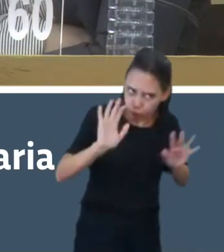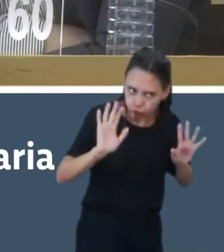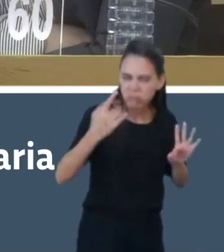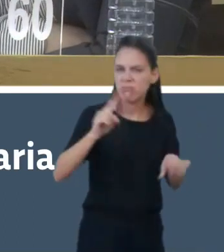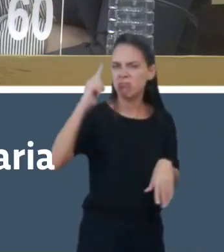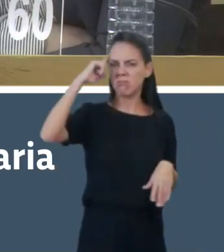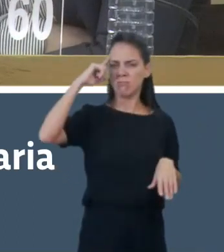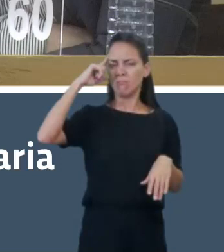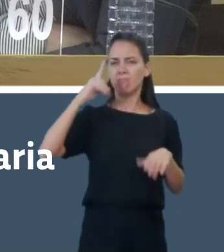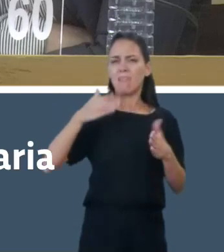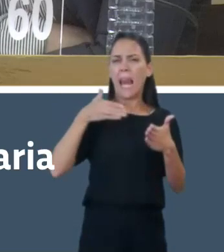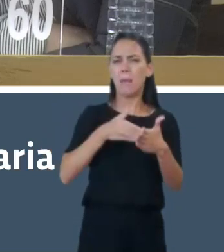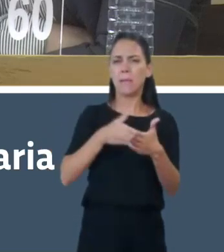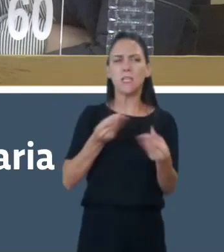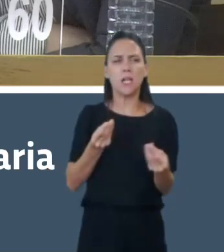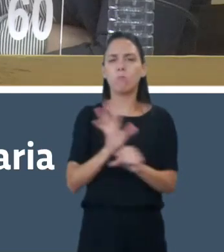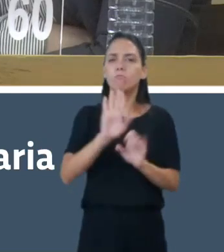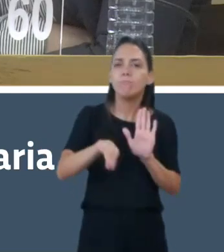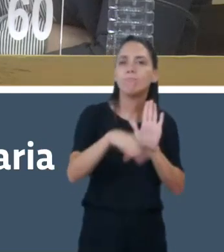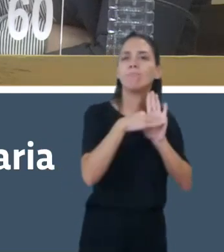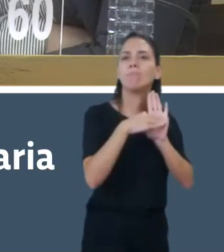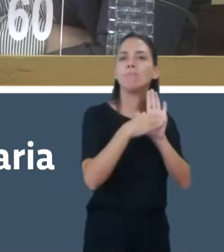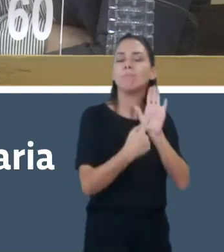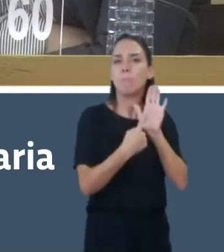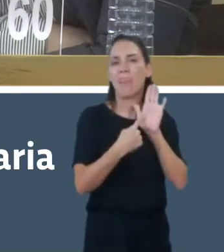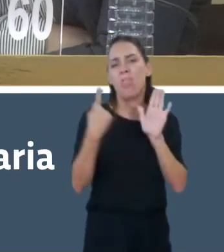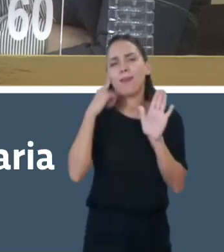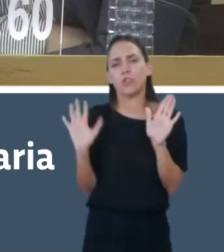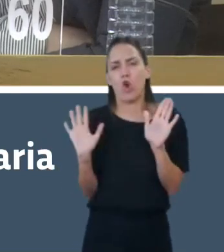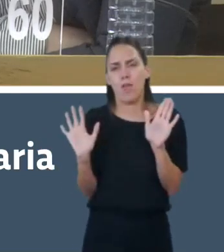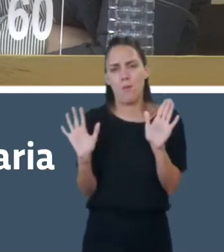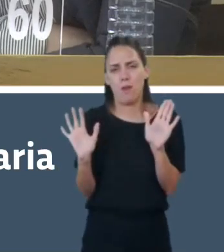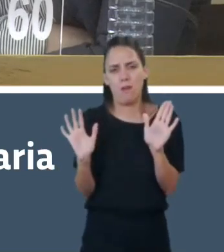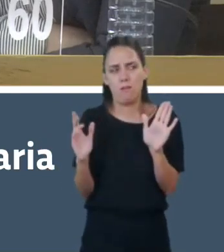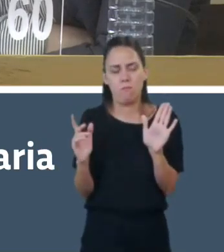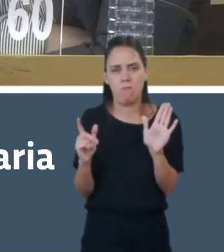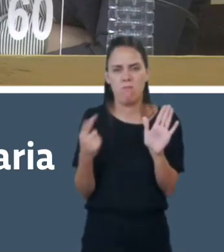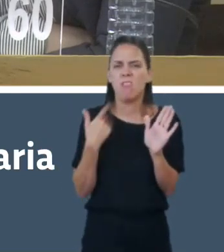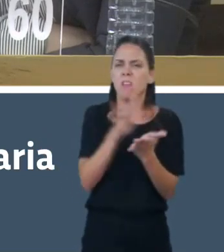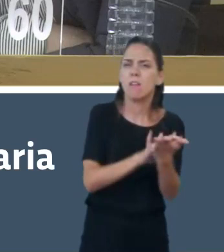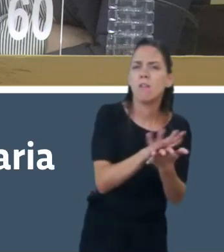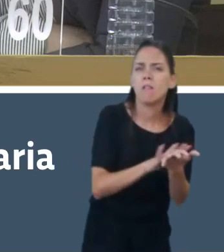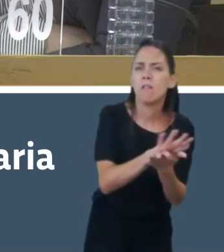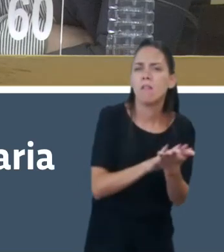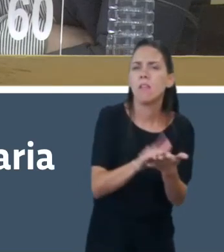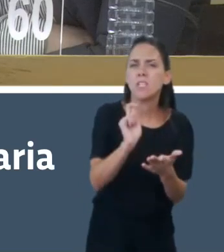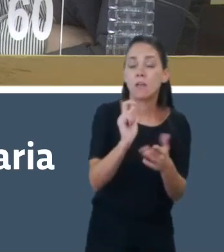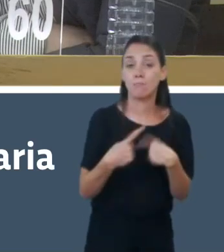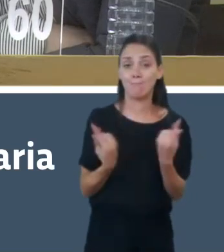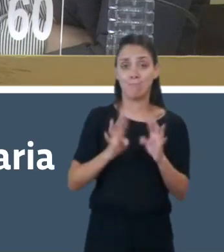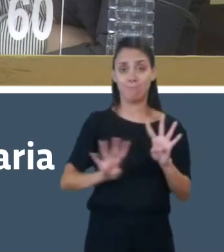razonable, y hacerlo por un determinado tiempo y revisarlo, para eso está esta casa, y no ponerle